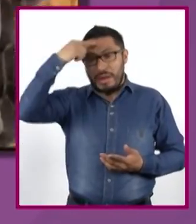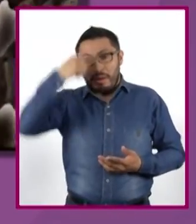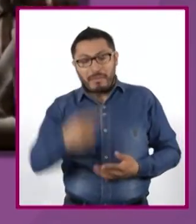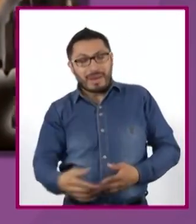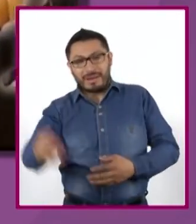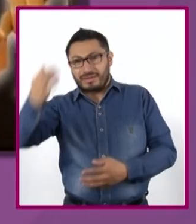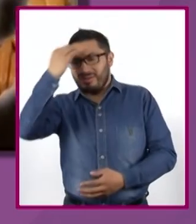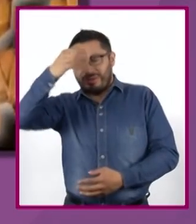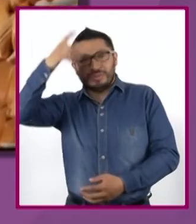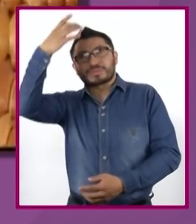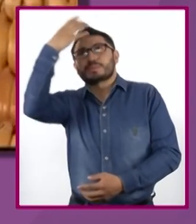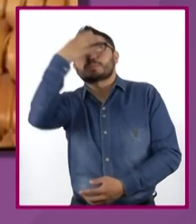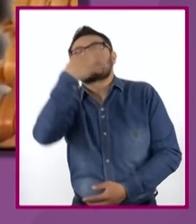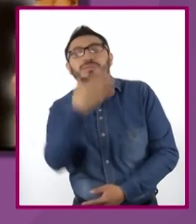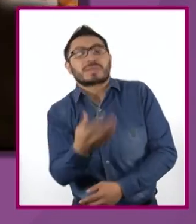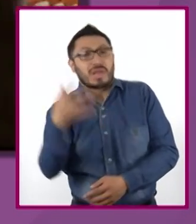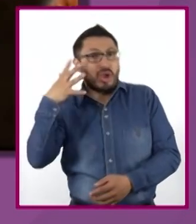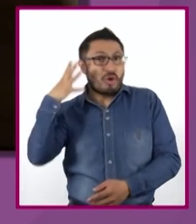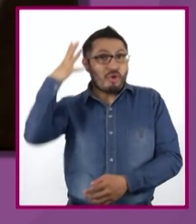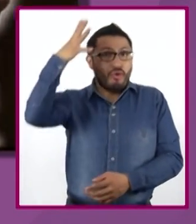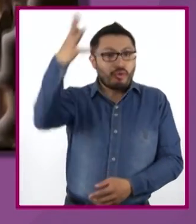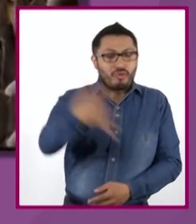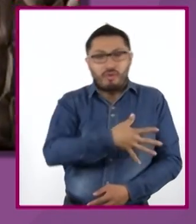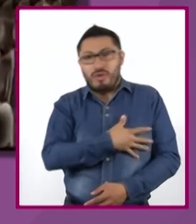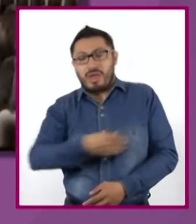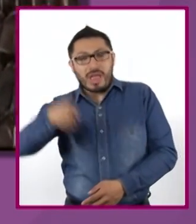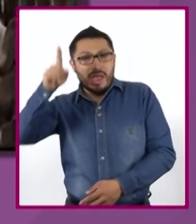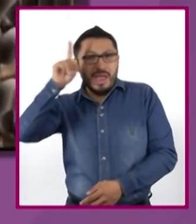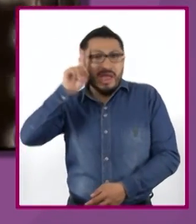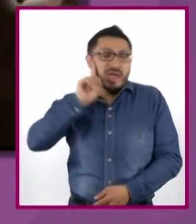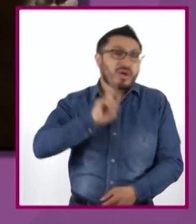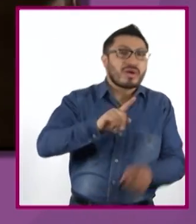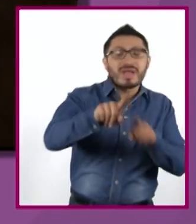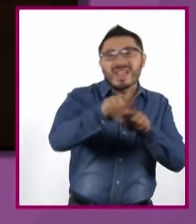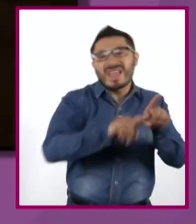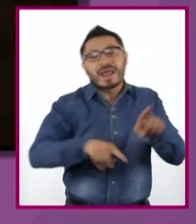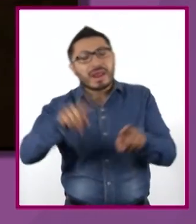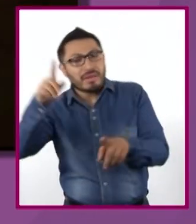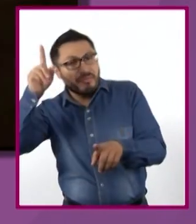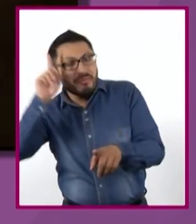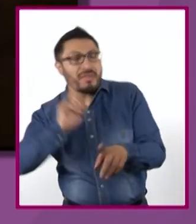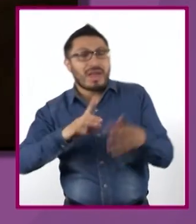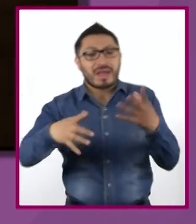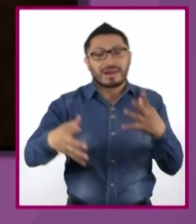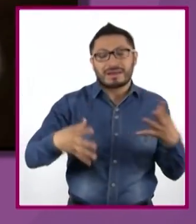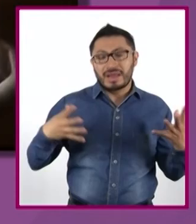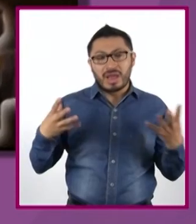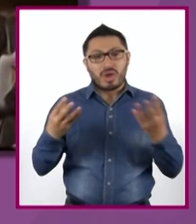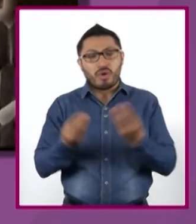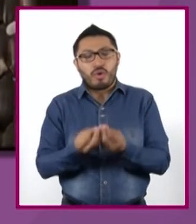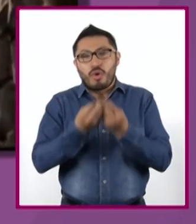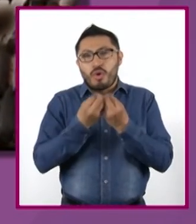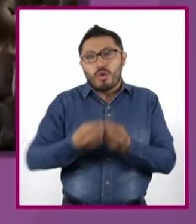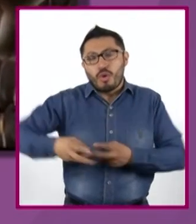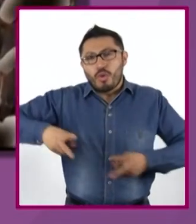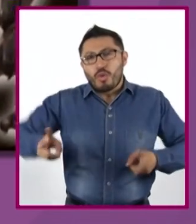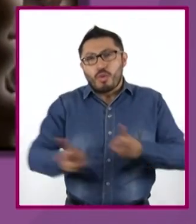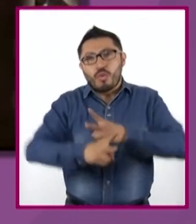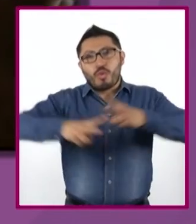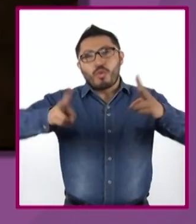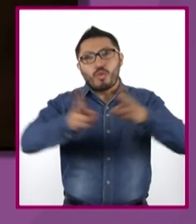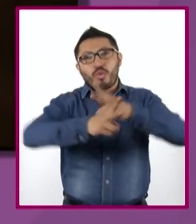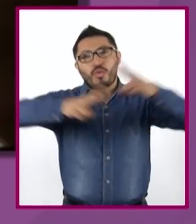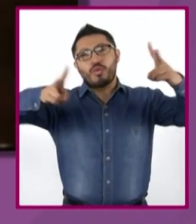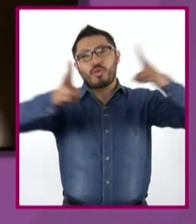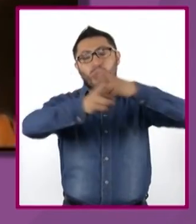mis hermanas y mis hijos, los que se fueron y los que están juntos con los bules al aire, haciendo sonar